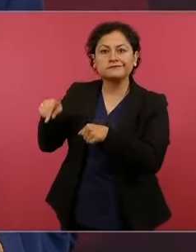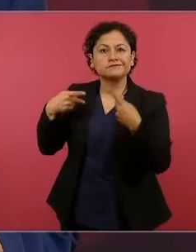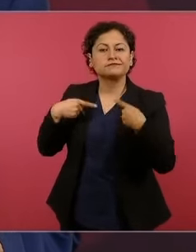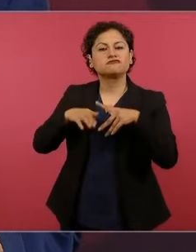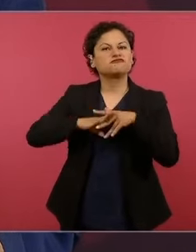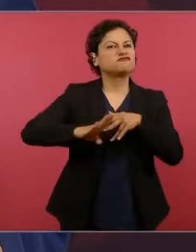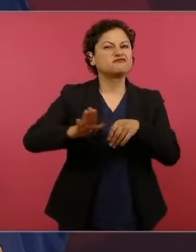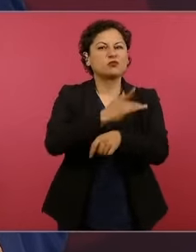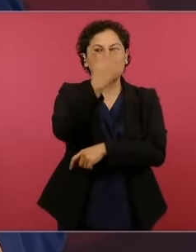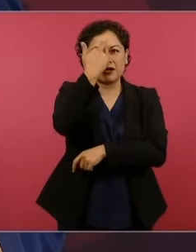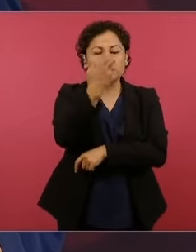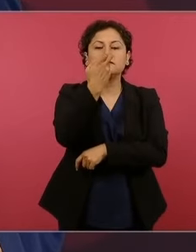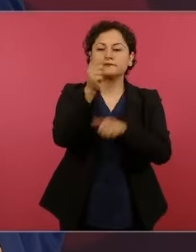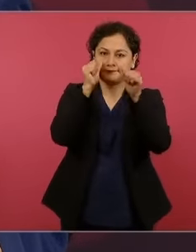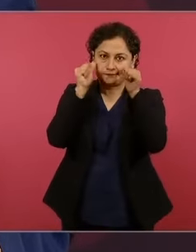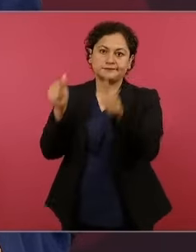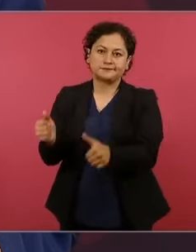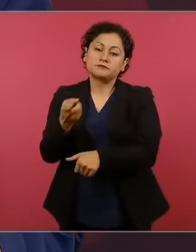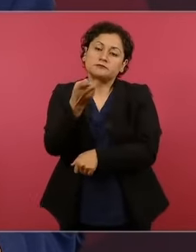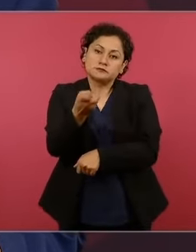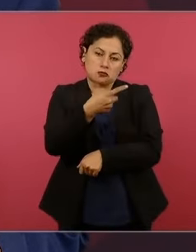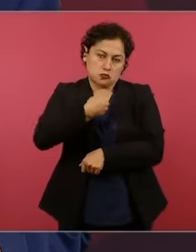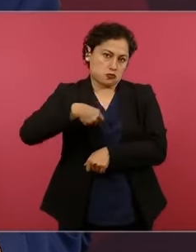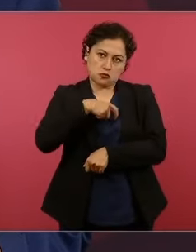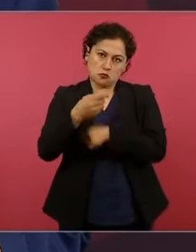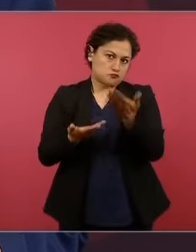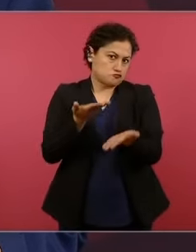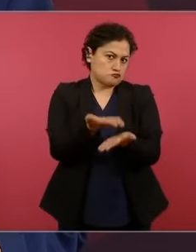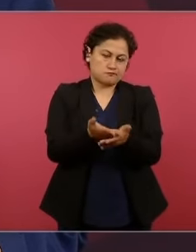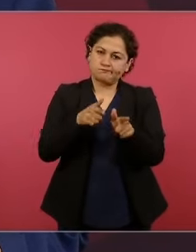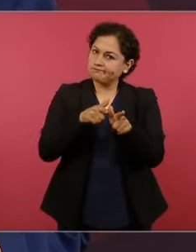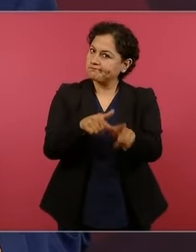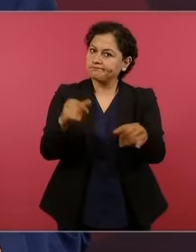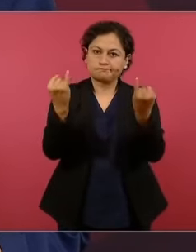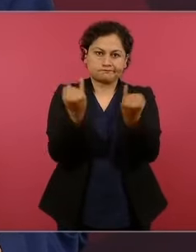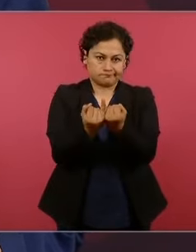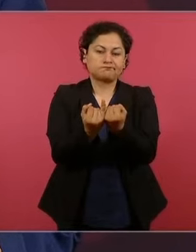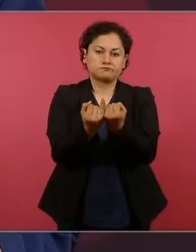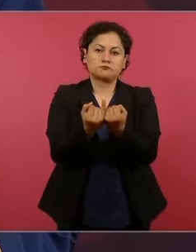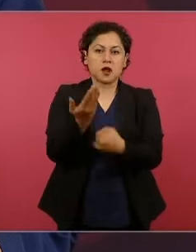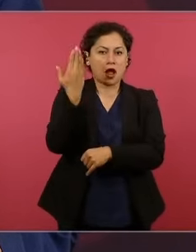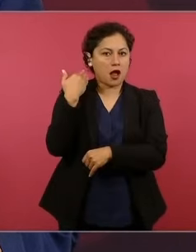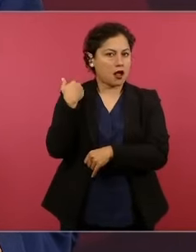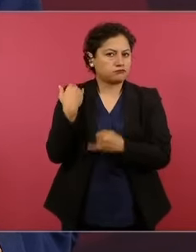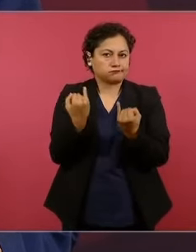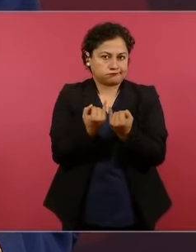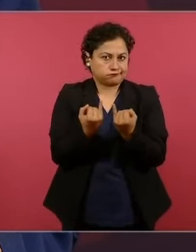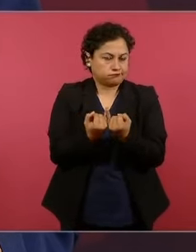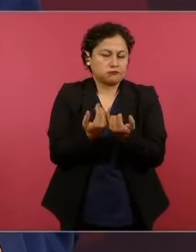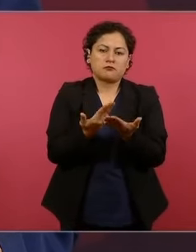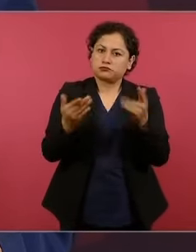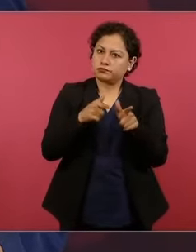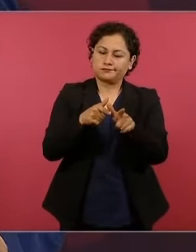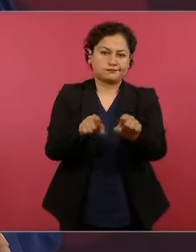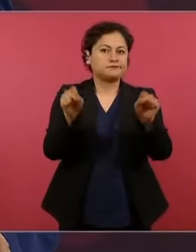estamos, ese es nuestro planteamiento de origen, atender las